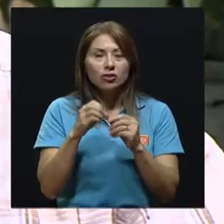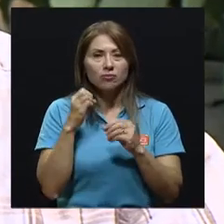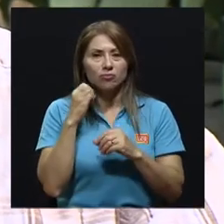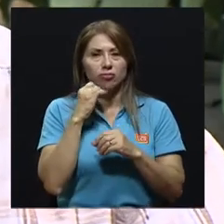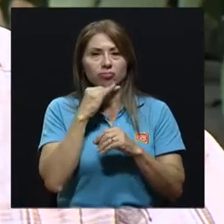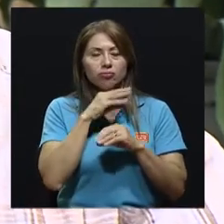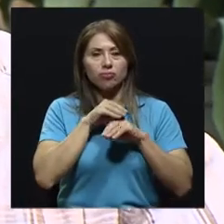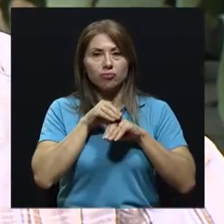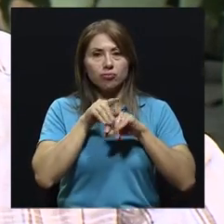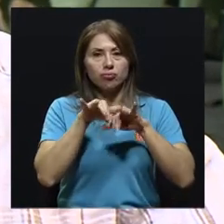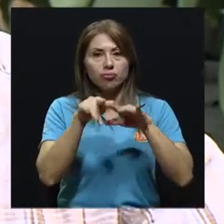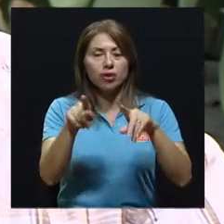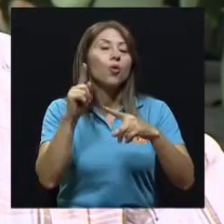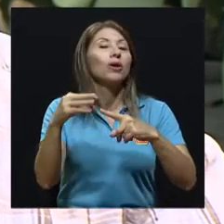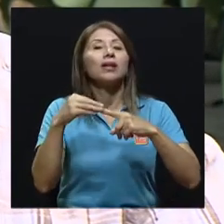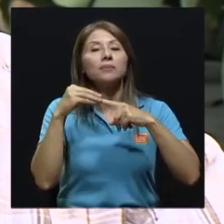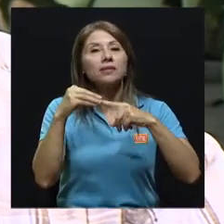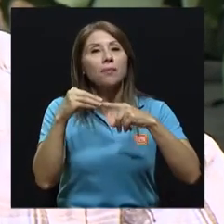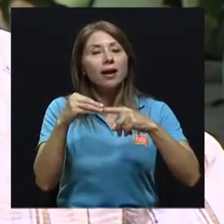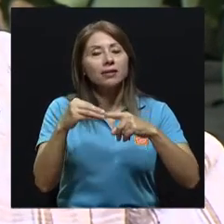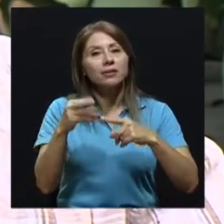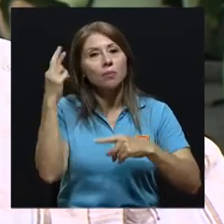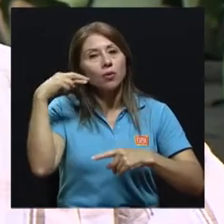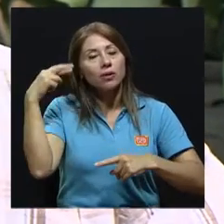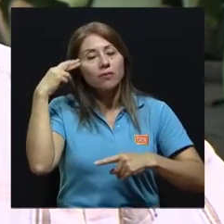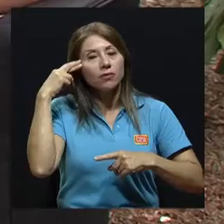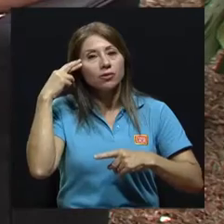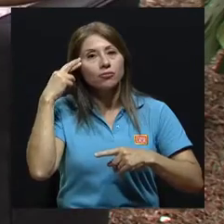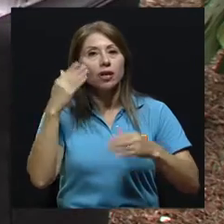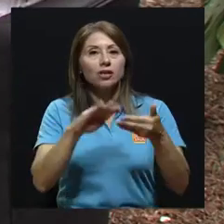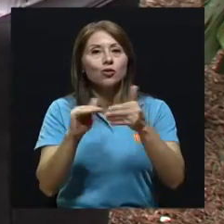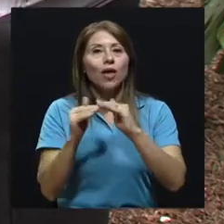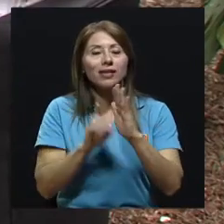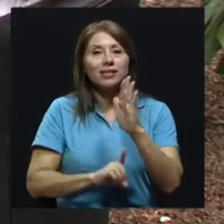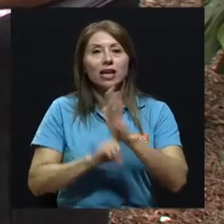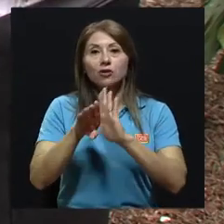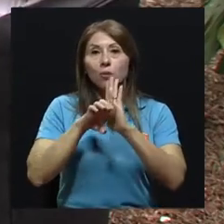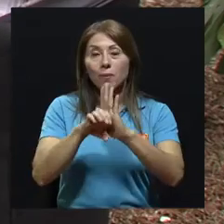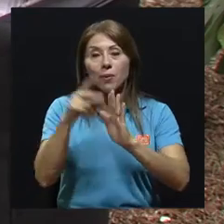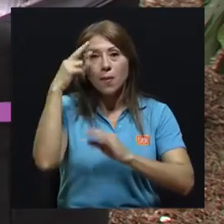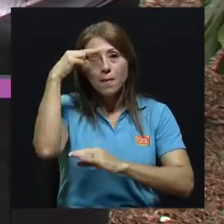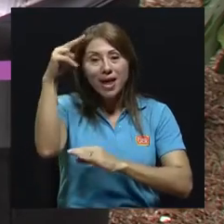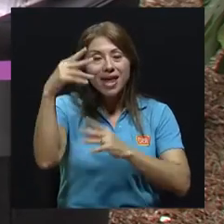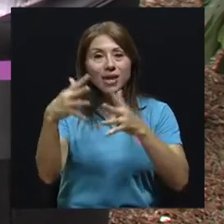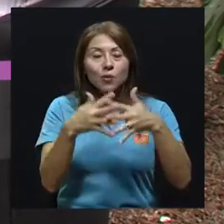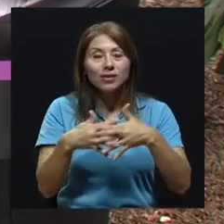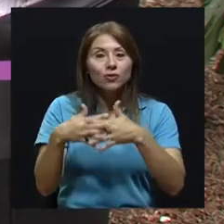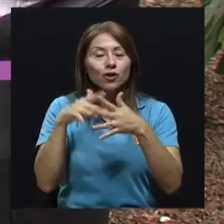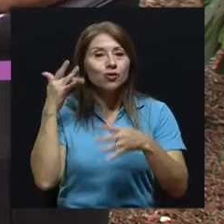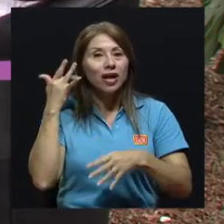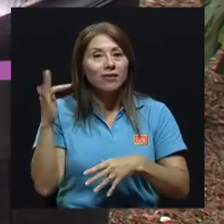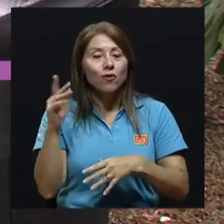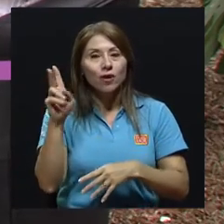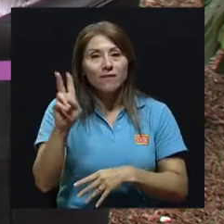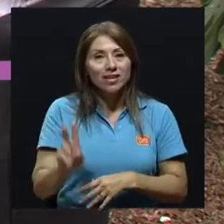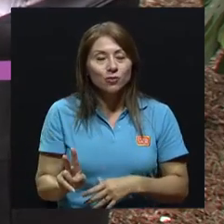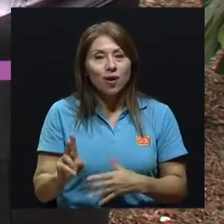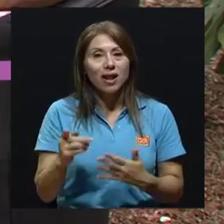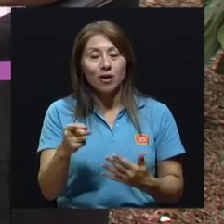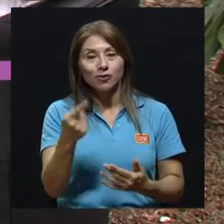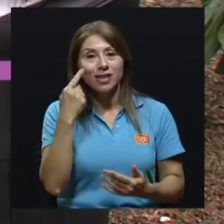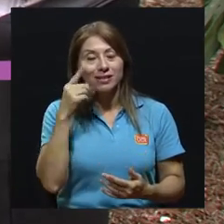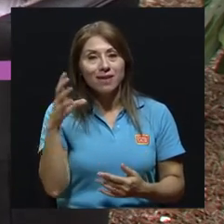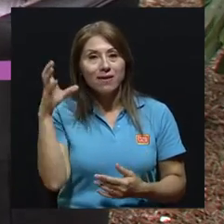principales fuentes en ciudades desarrolladas. Ustedes van a México, a Estados Unidos, a California, a